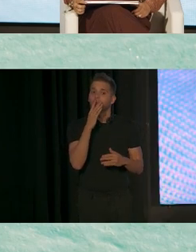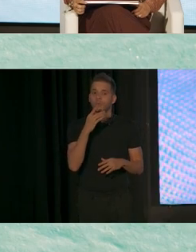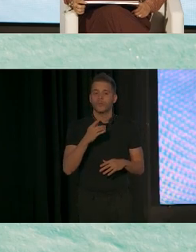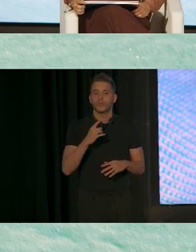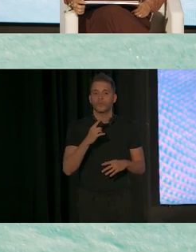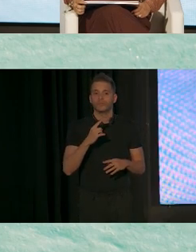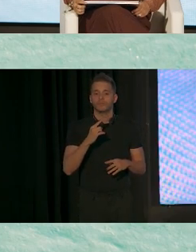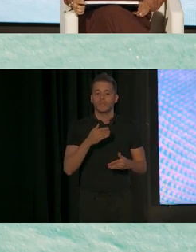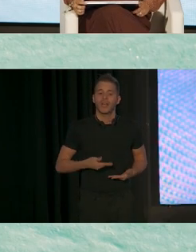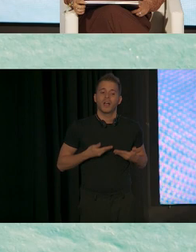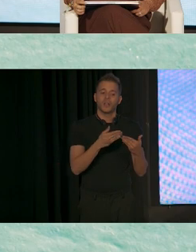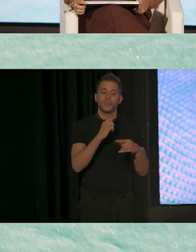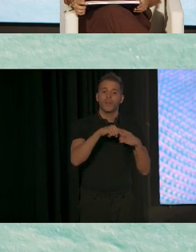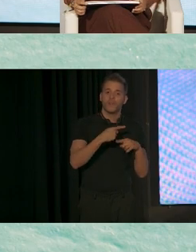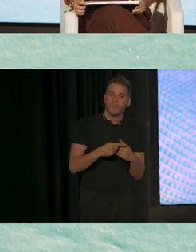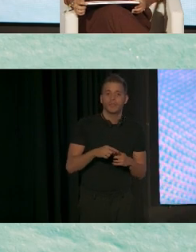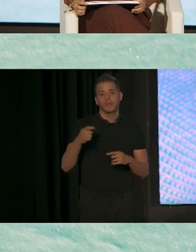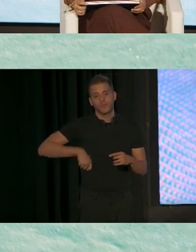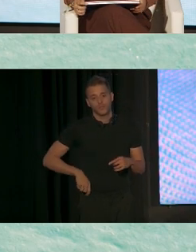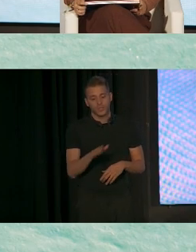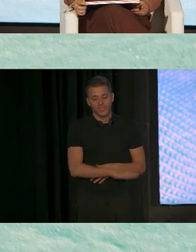los profesionales y los niños de nuestro futuro.